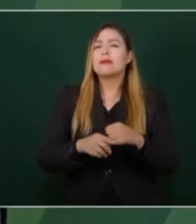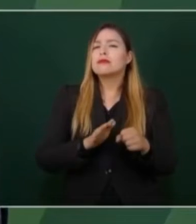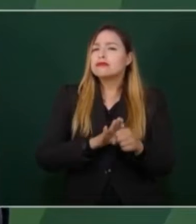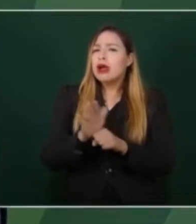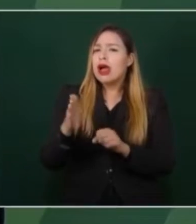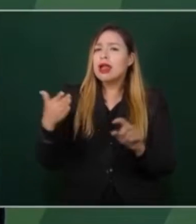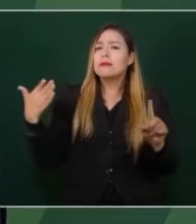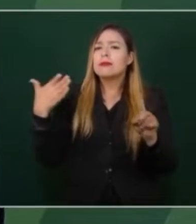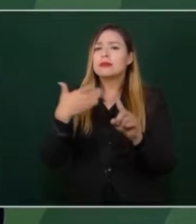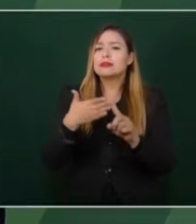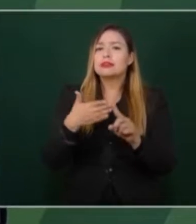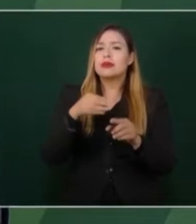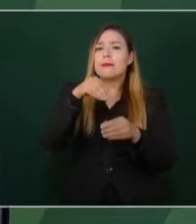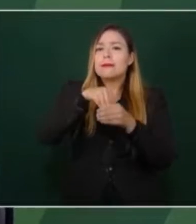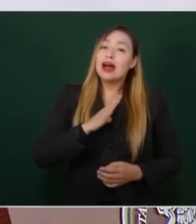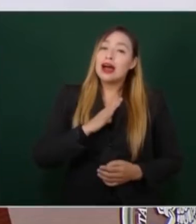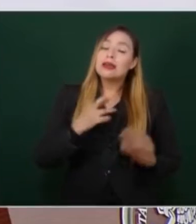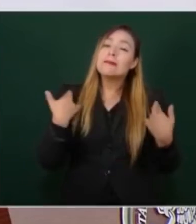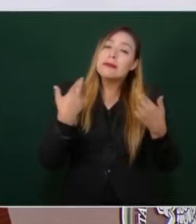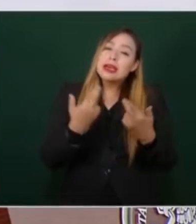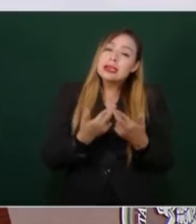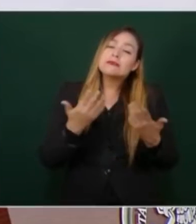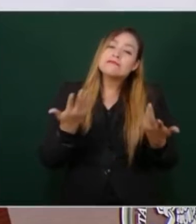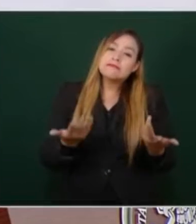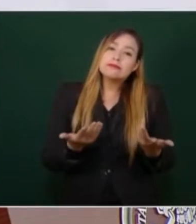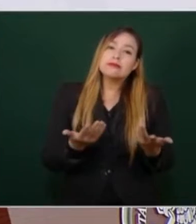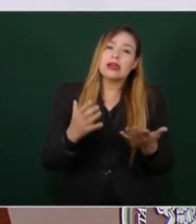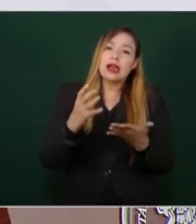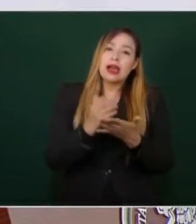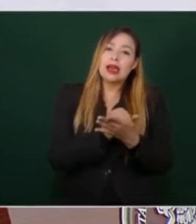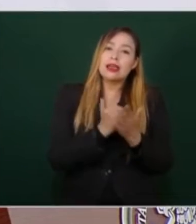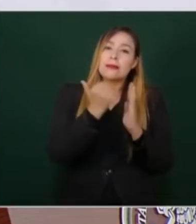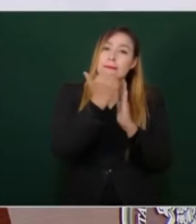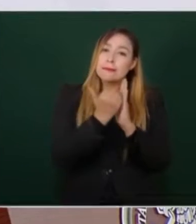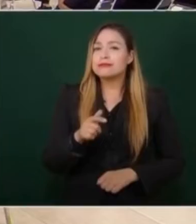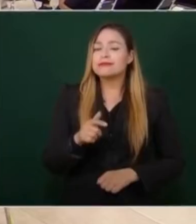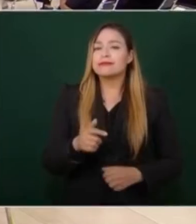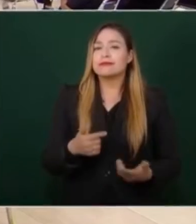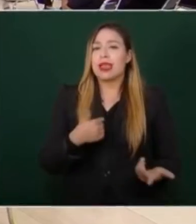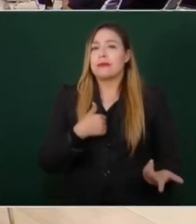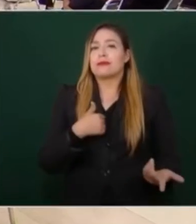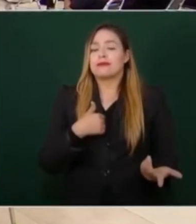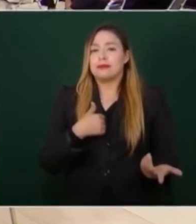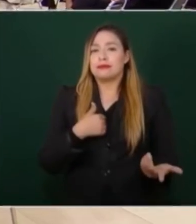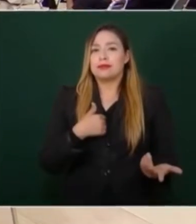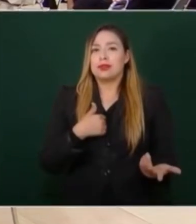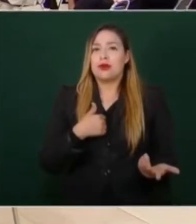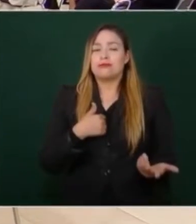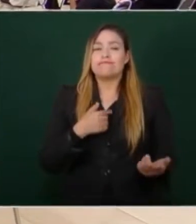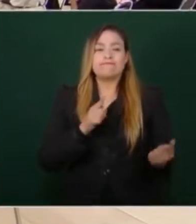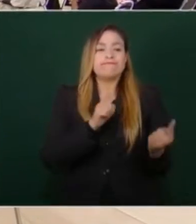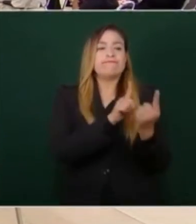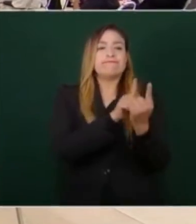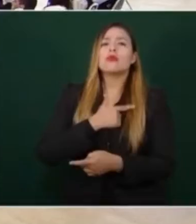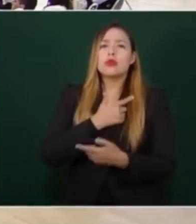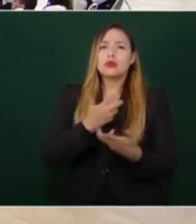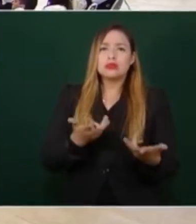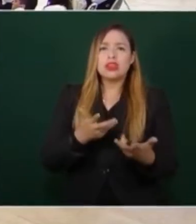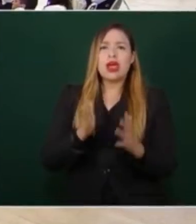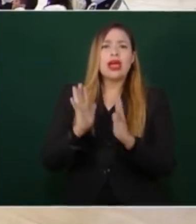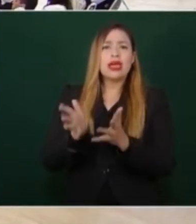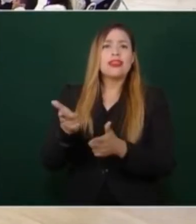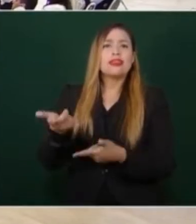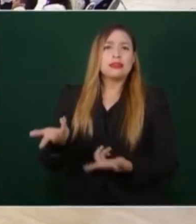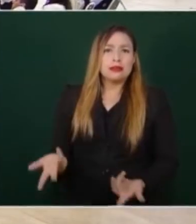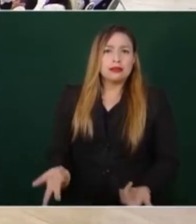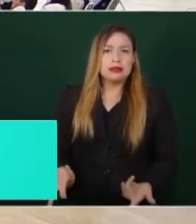mexicano, comentó que este 15 de mayo, Día del Maestro, dará a conocer nuevas prestaciones salariales para los profesores. Bueno,